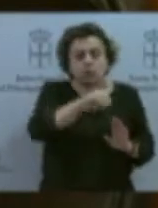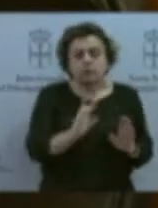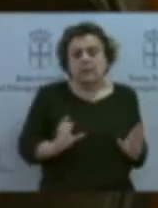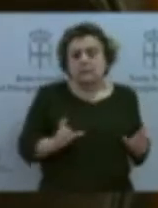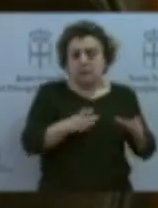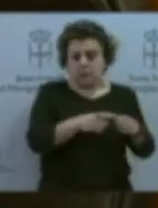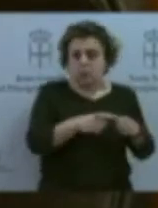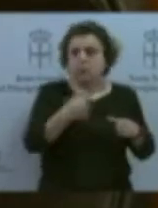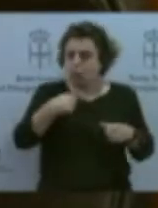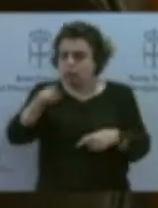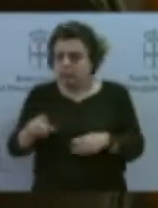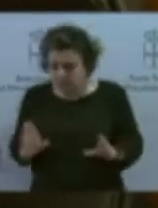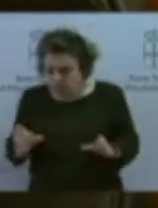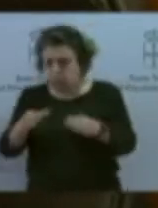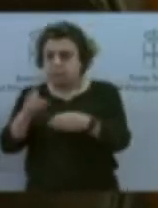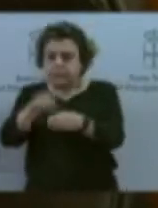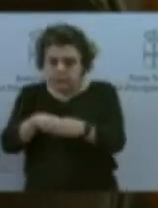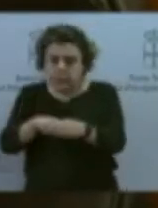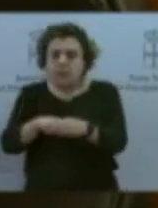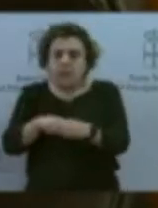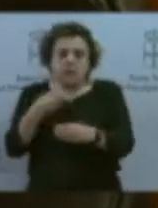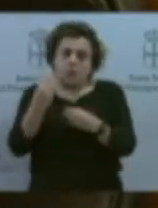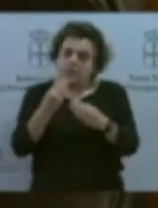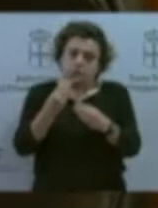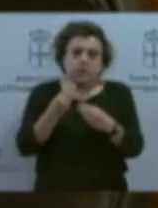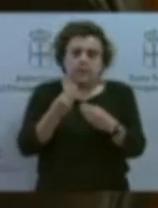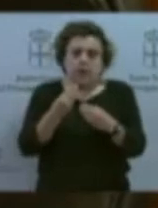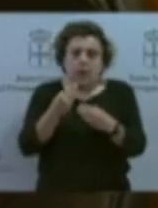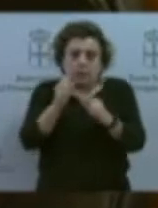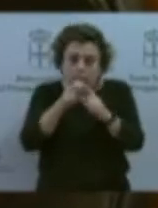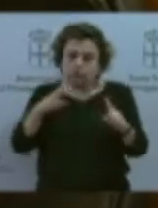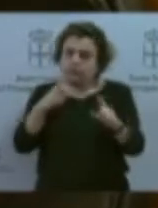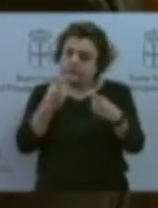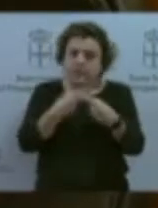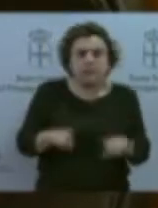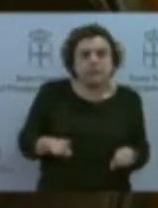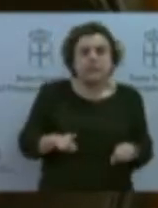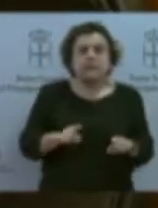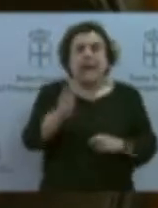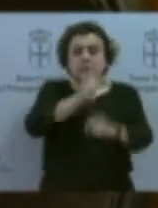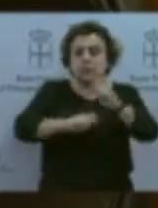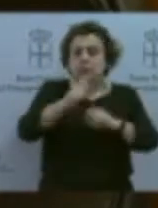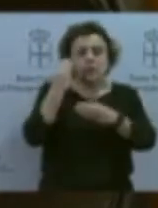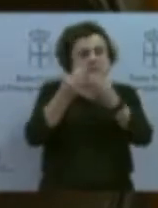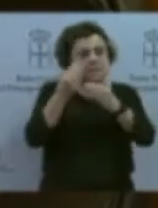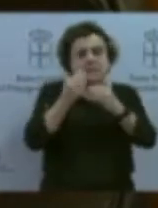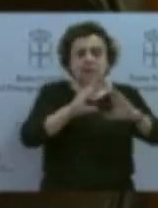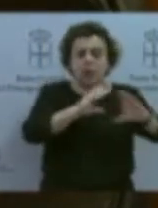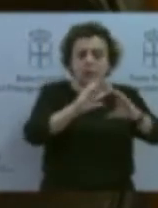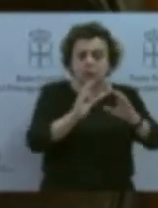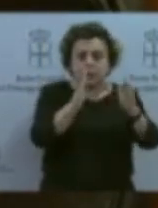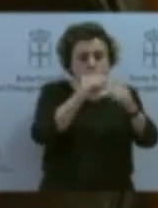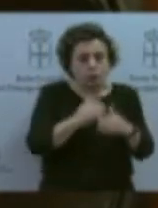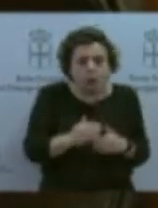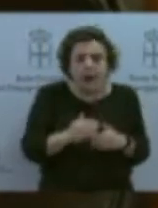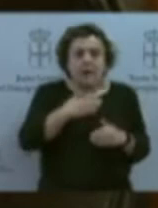totalmente diferente. Donde esas asociaciones consideren que no hay diálogo ni canales de comunicación a fallaizos para poder hacer entender a ustedes la